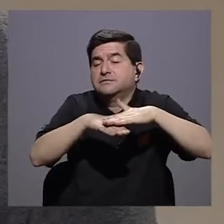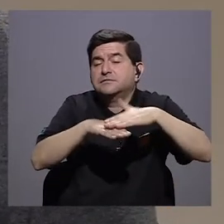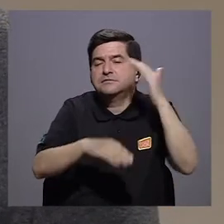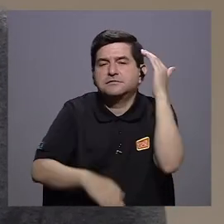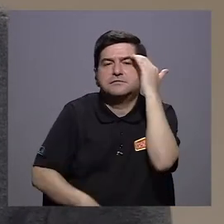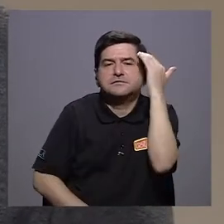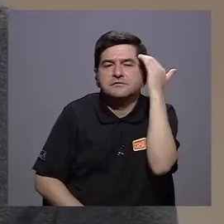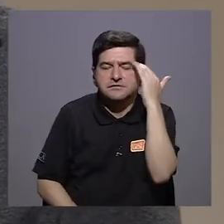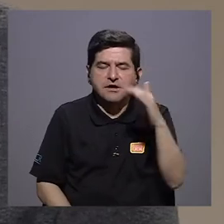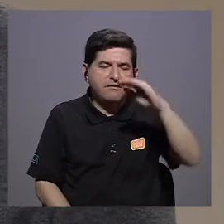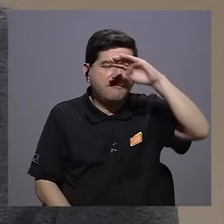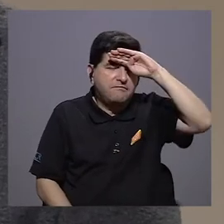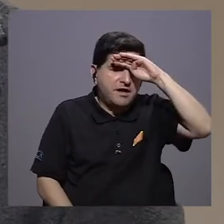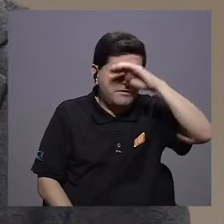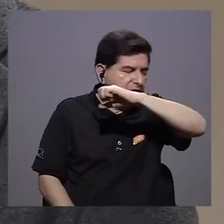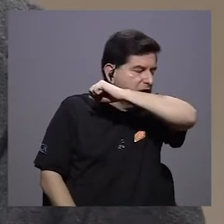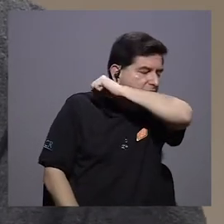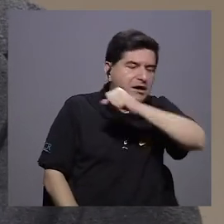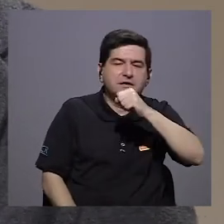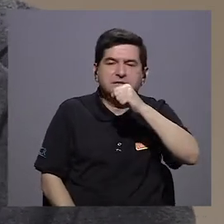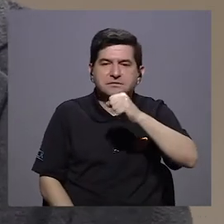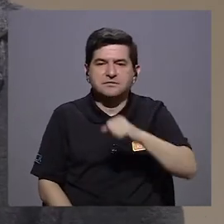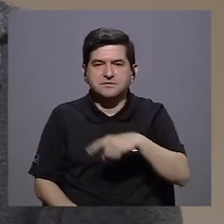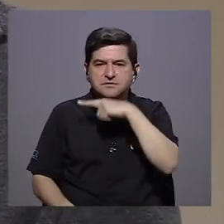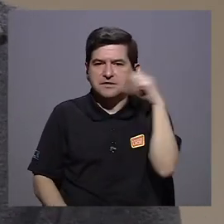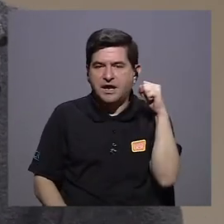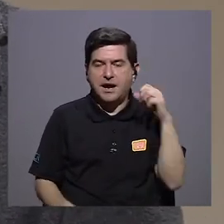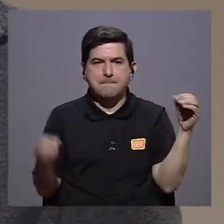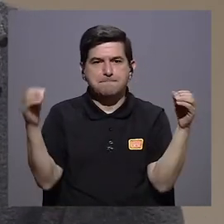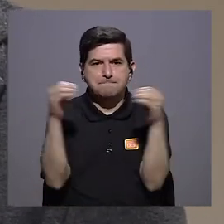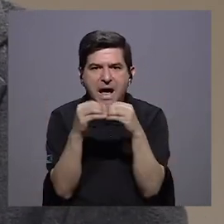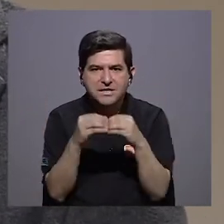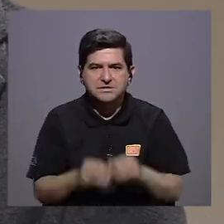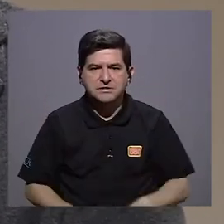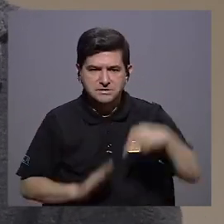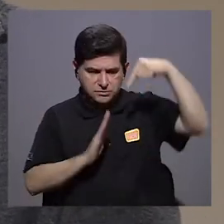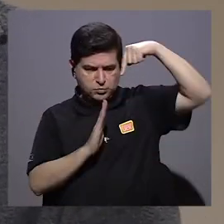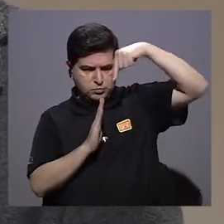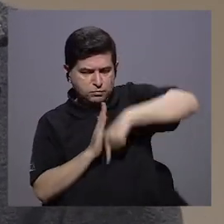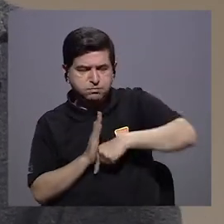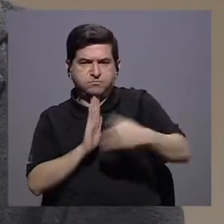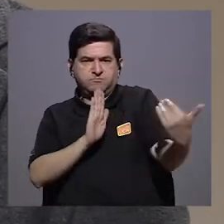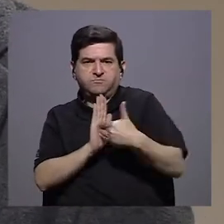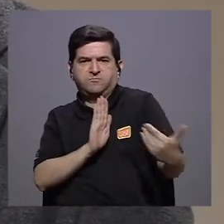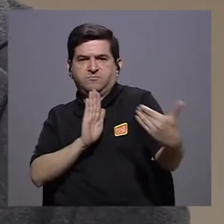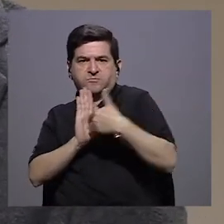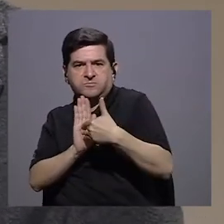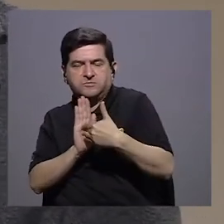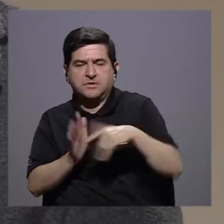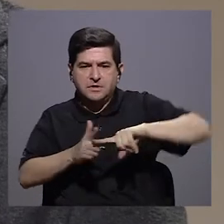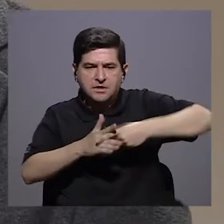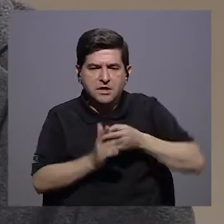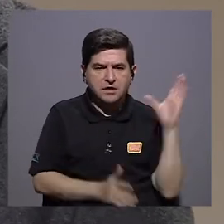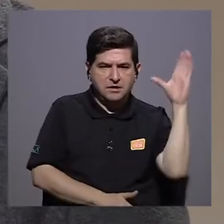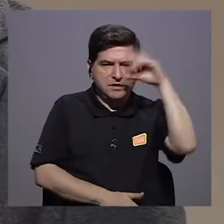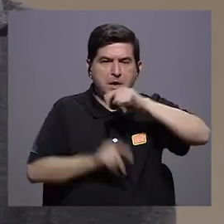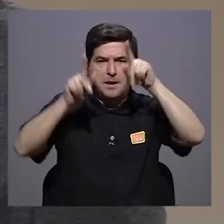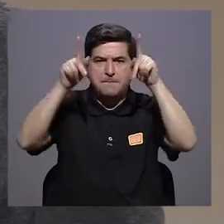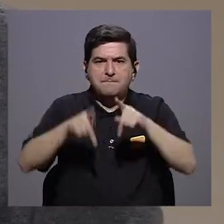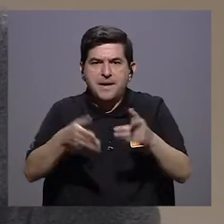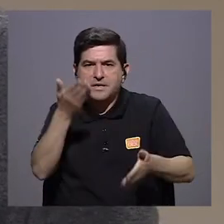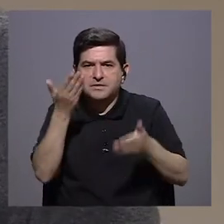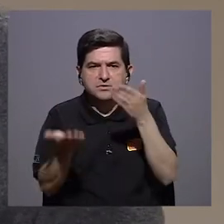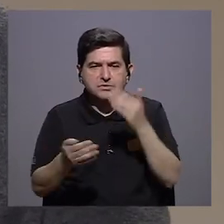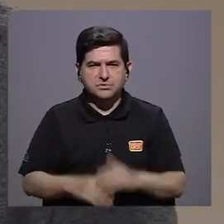que era lo que conocíamos, que era la fiebre, la tos, va mucho más allá. El daño del virus va mucho más allá. Y es ahí cuando empezamos a ver que personas